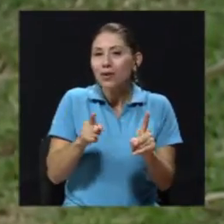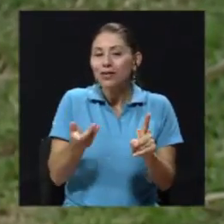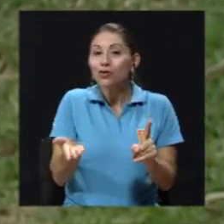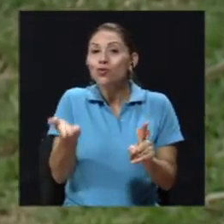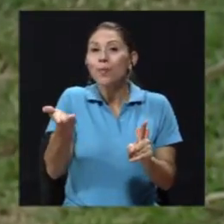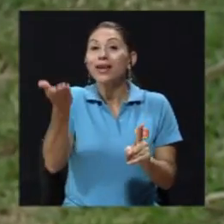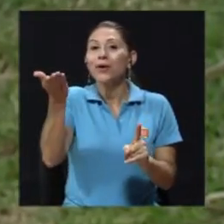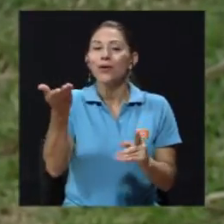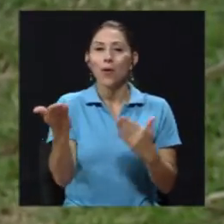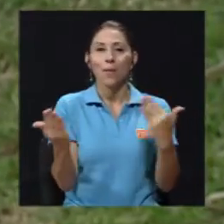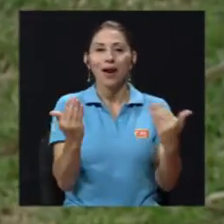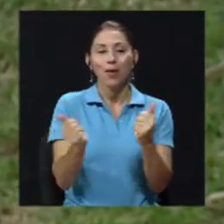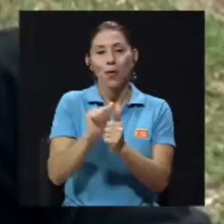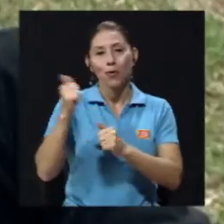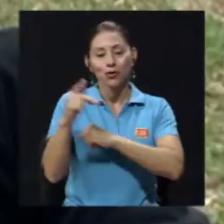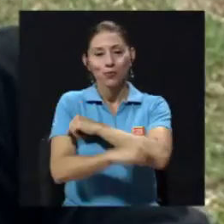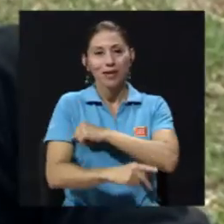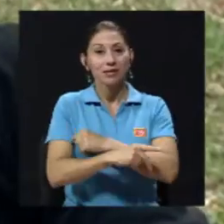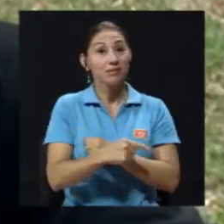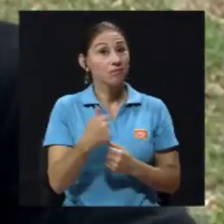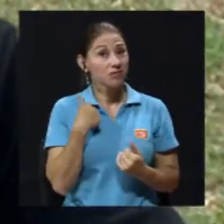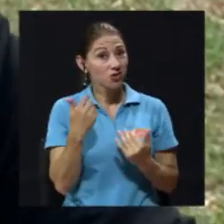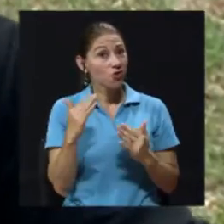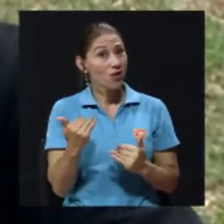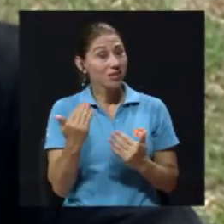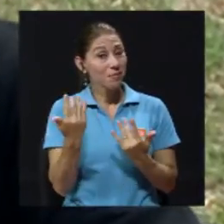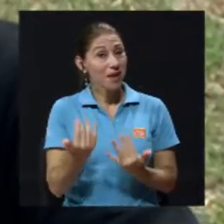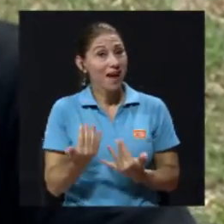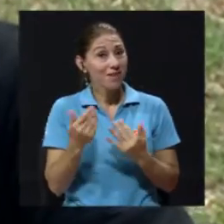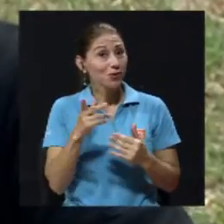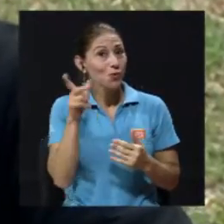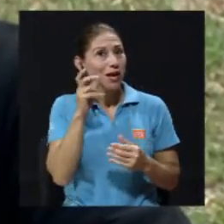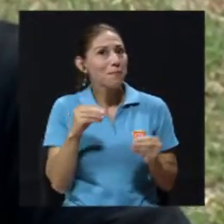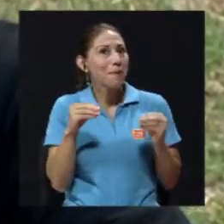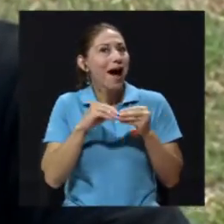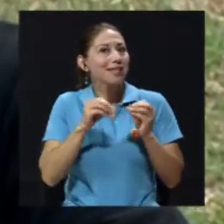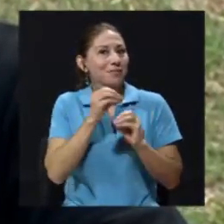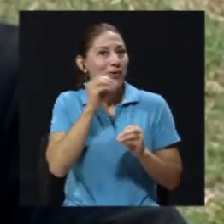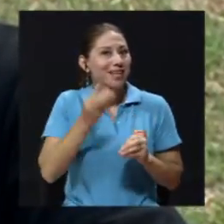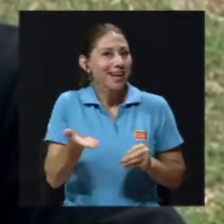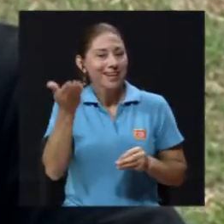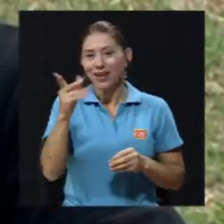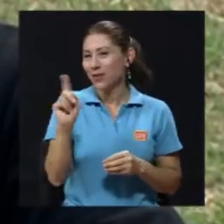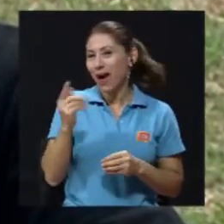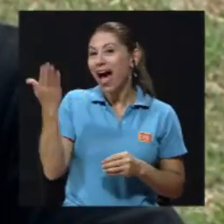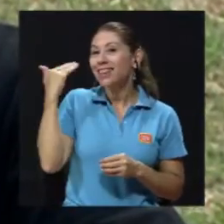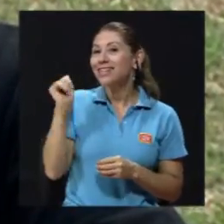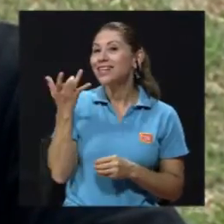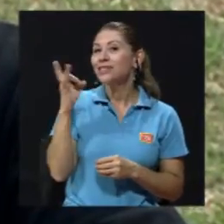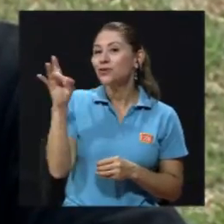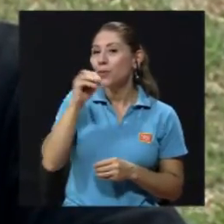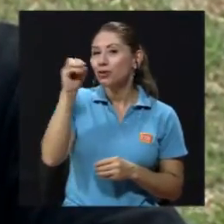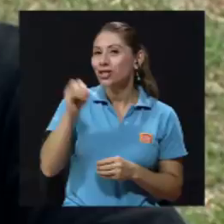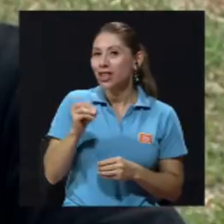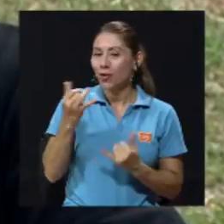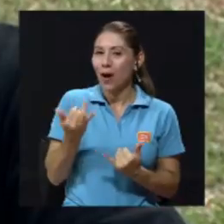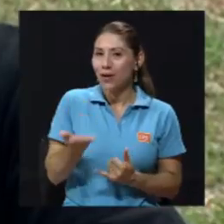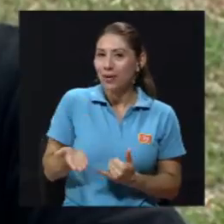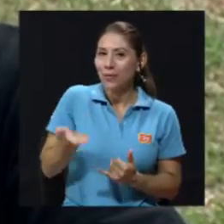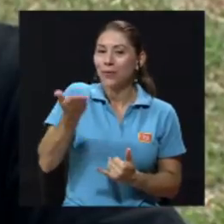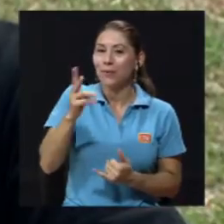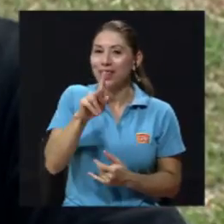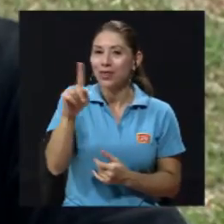comparamos con otros países. Yo esperaba escuchar. No, es muy bajo. Más bien aumentamos de un 18% a un